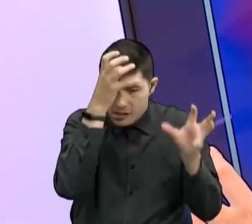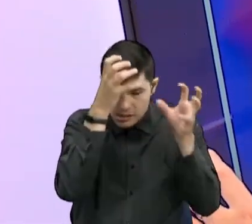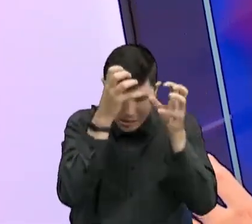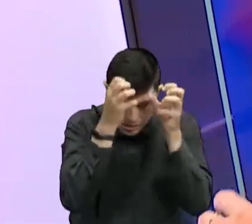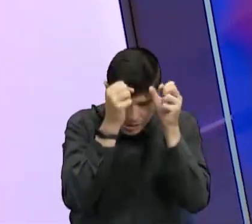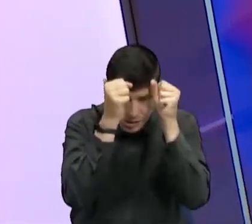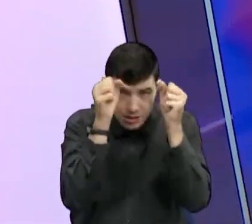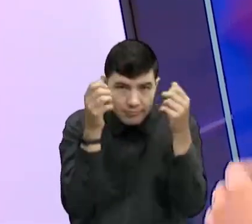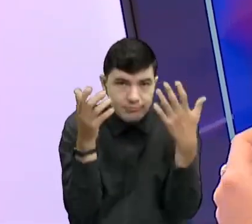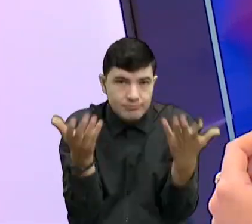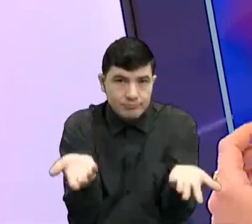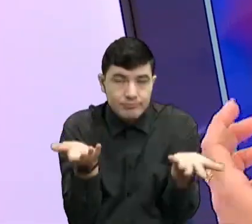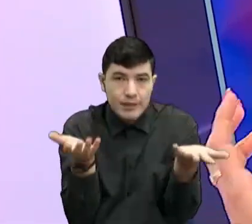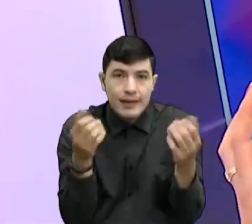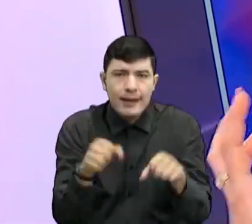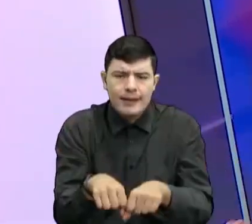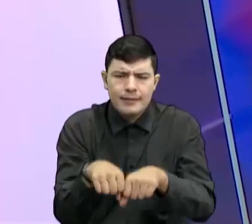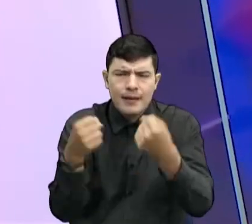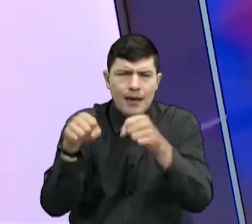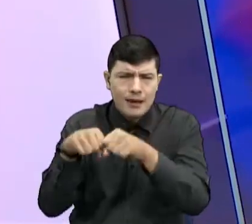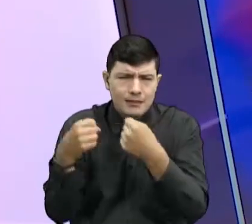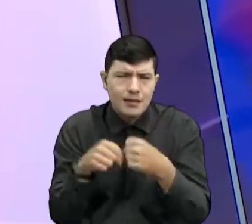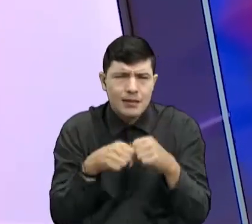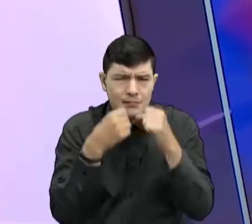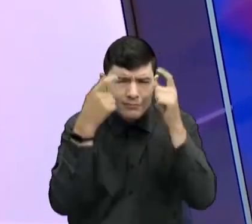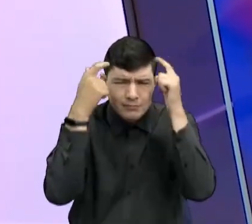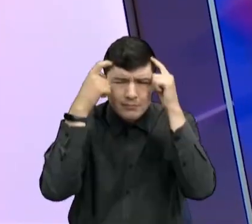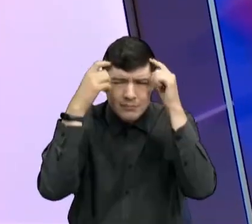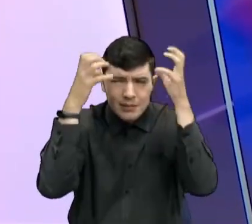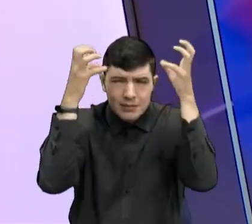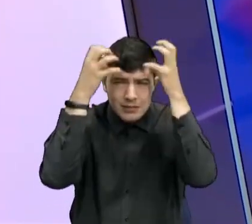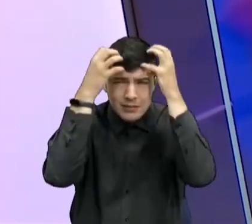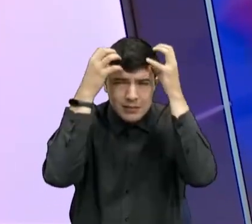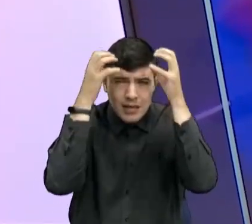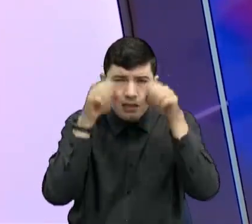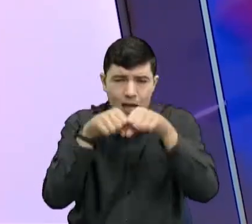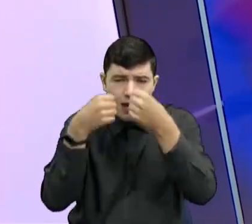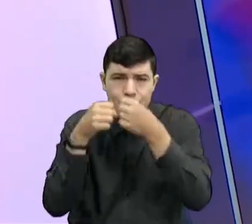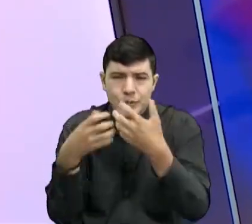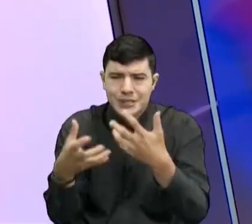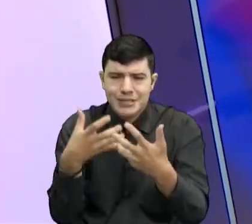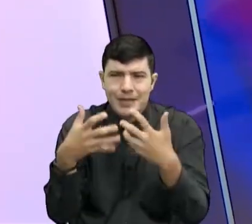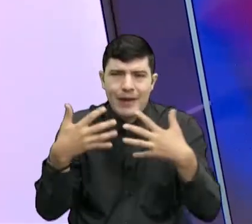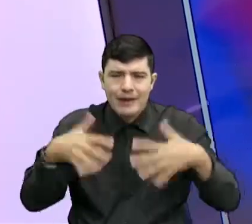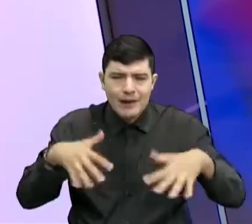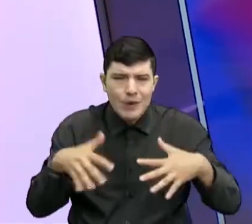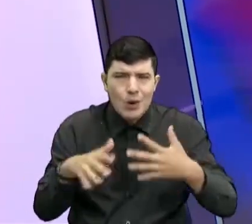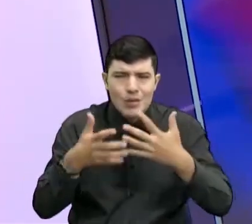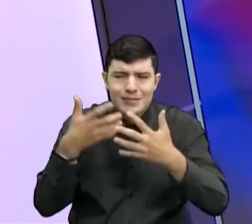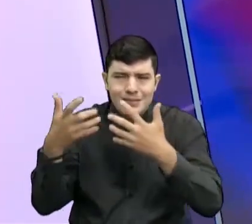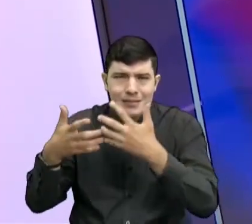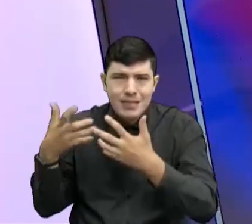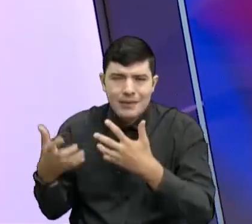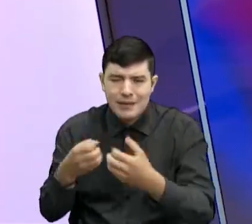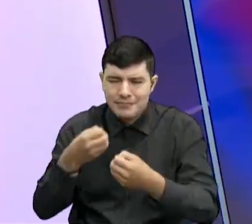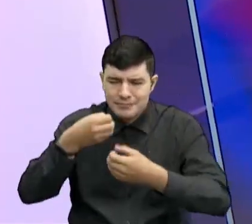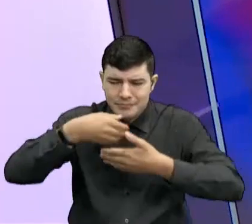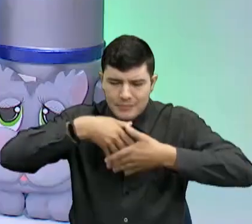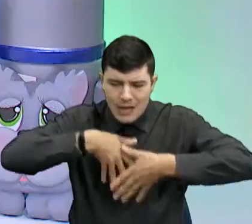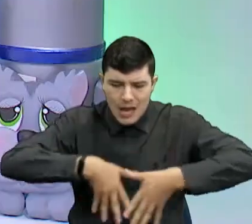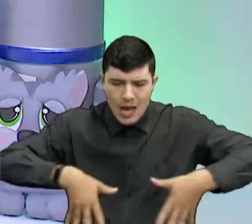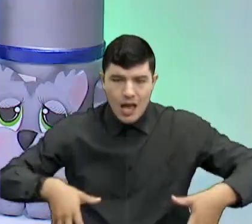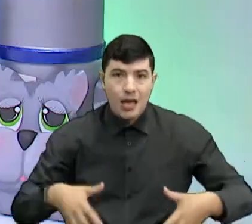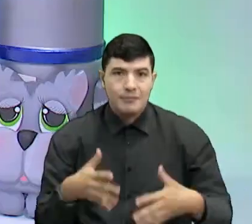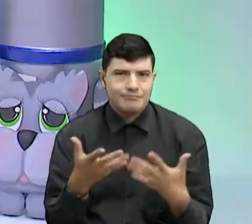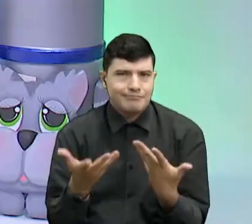cerebro queda así, daña mucha parte de nuestro cerebro, todo el sistema. Sistema nervioso, sistema, todos los sistemas los dañan. ¡No! No,